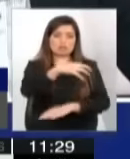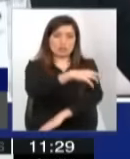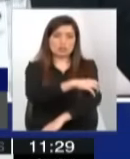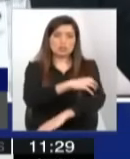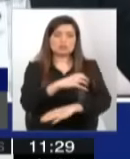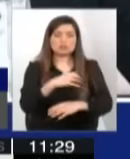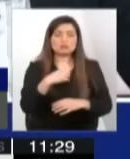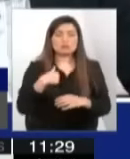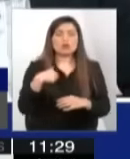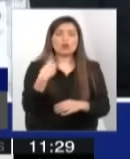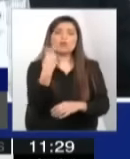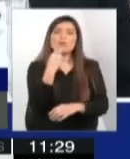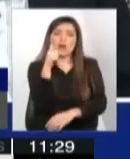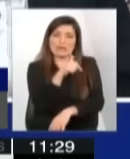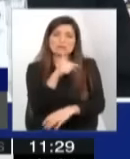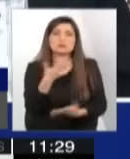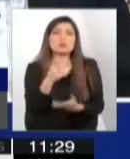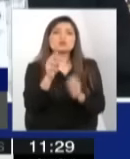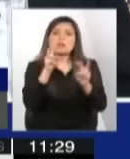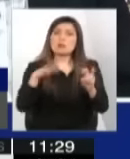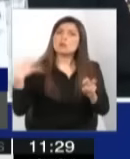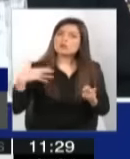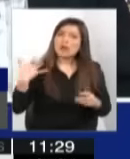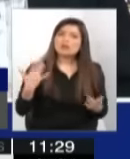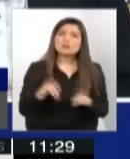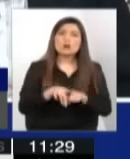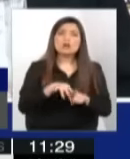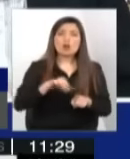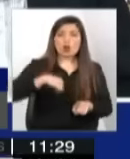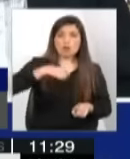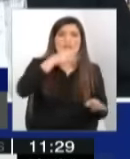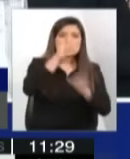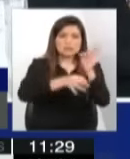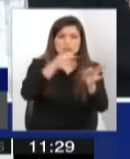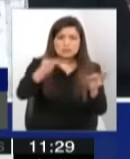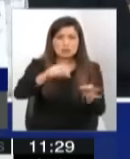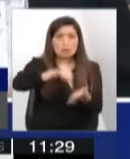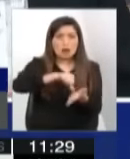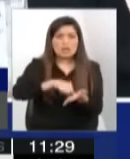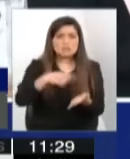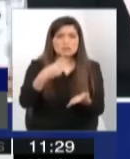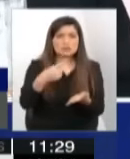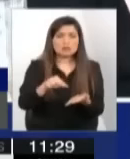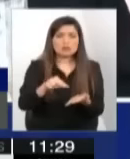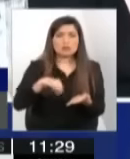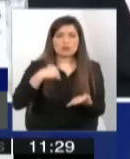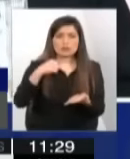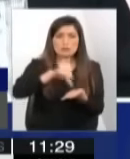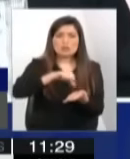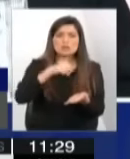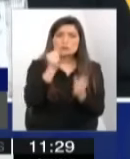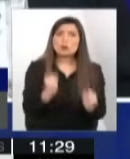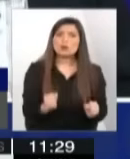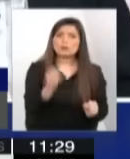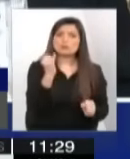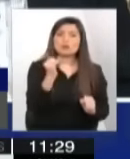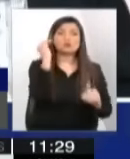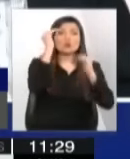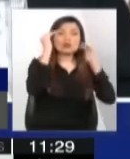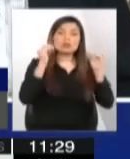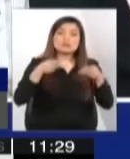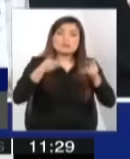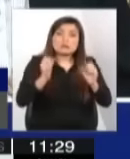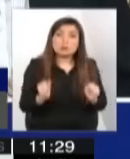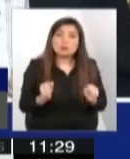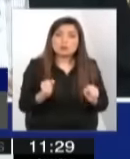un tema no menor, o sea, decirle a los jóvenes de este país que se puede, y a autoridad, es posible, pero siempre y